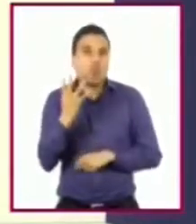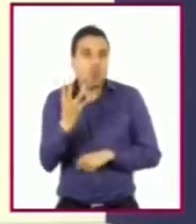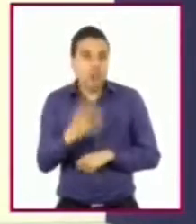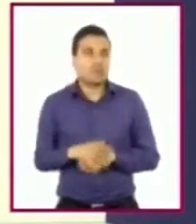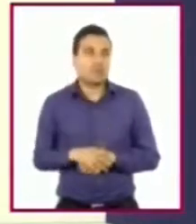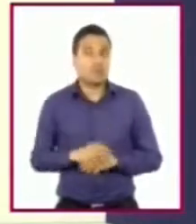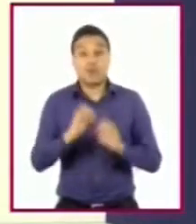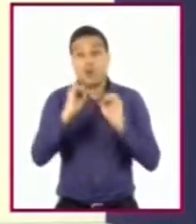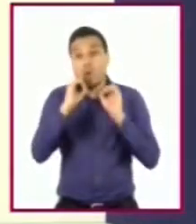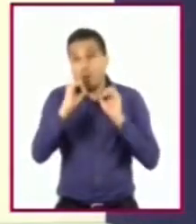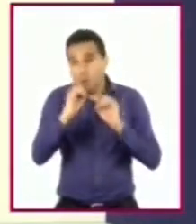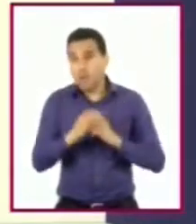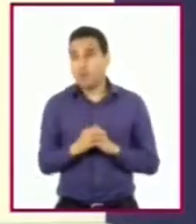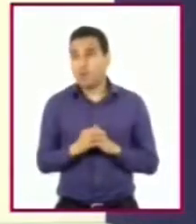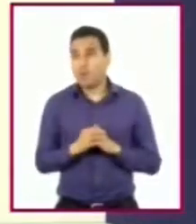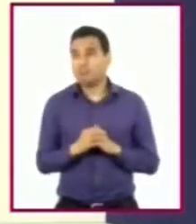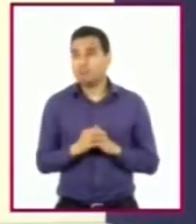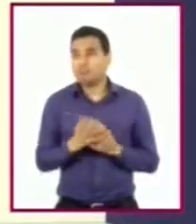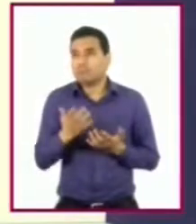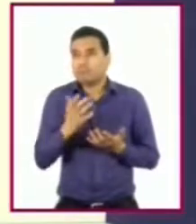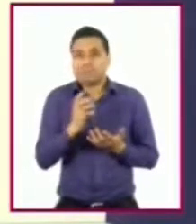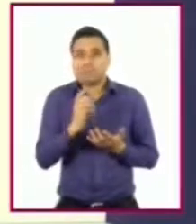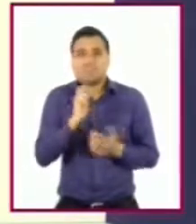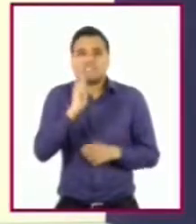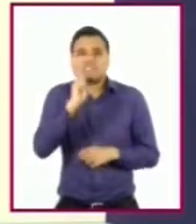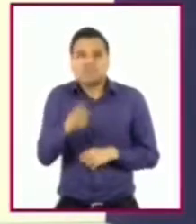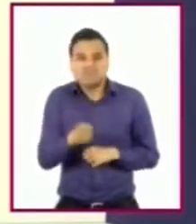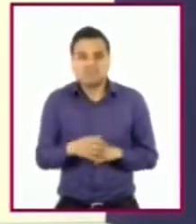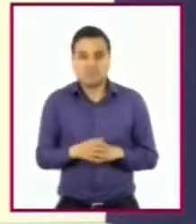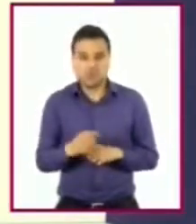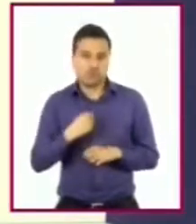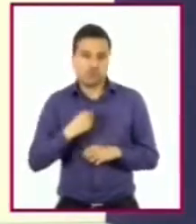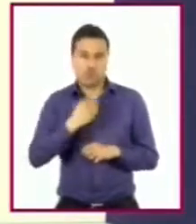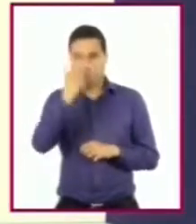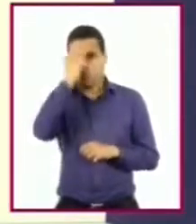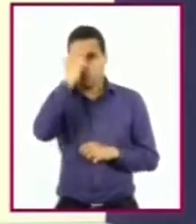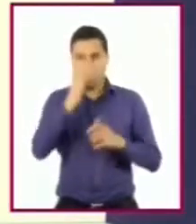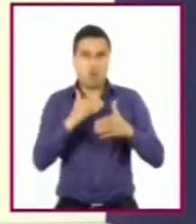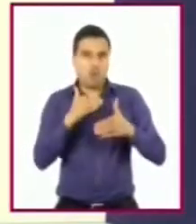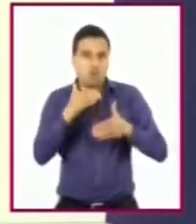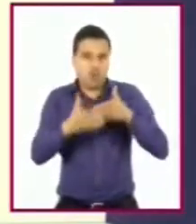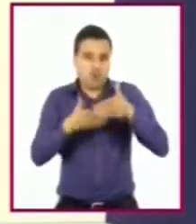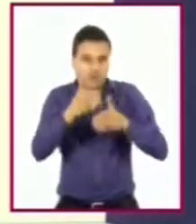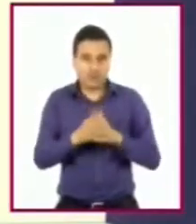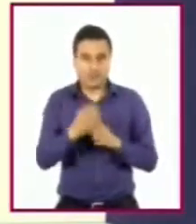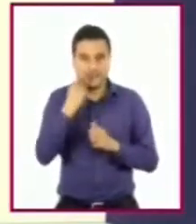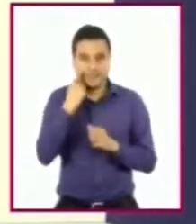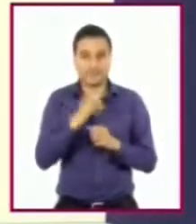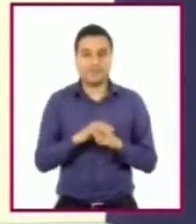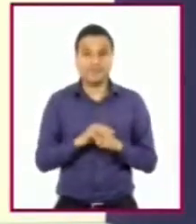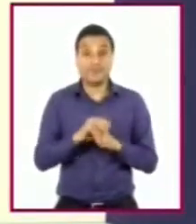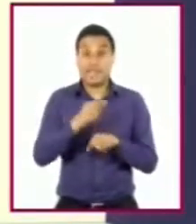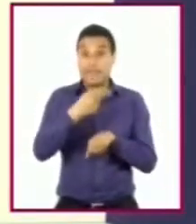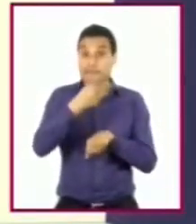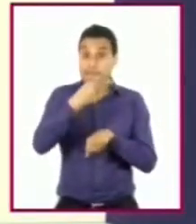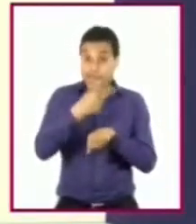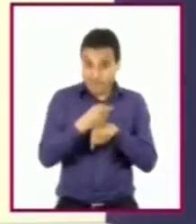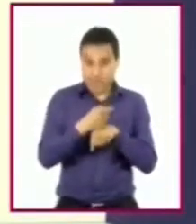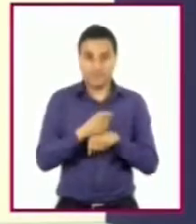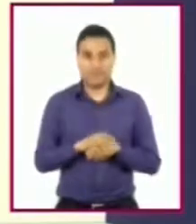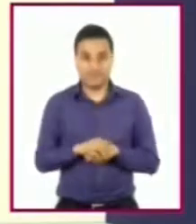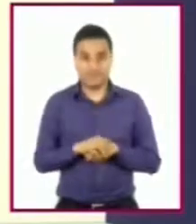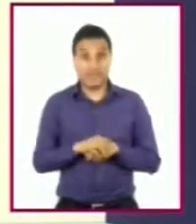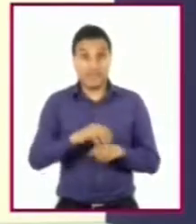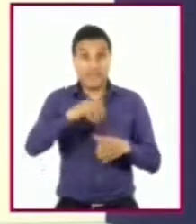ocasiones se trata del conocimiento de un proceso como saber que primero se mezcla la pintura